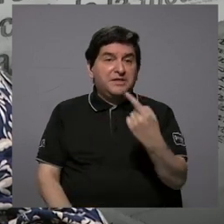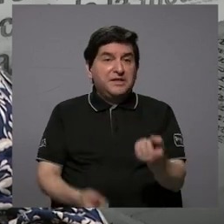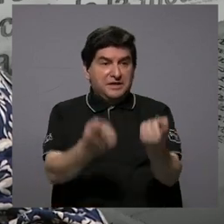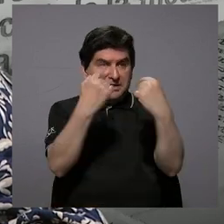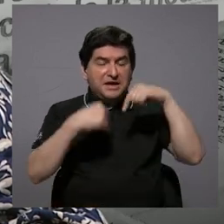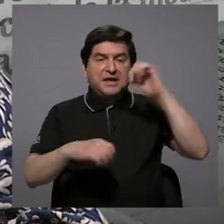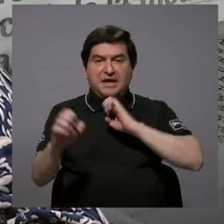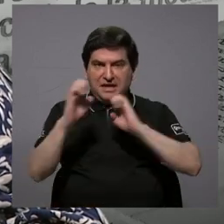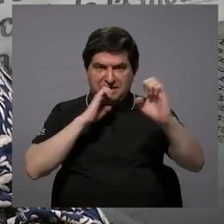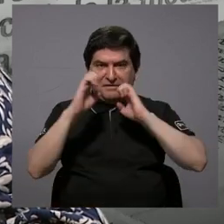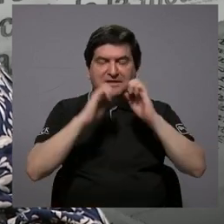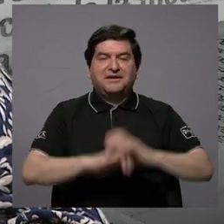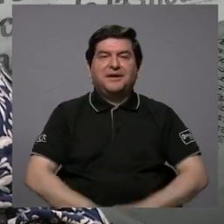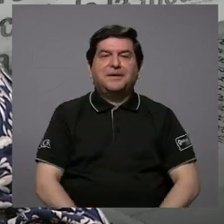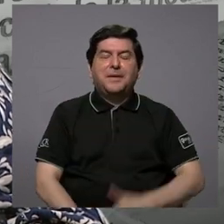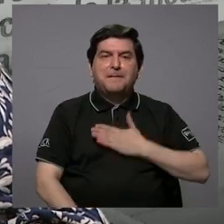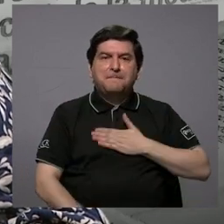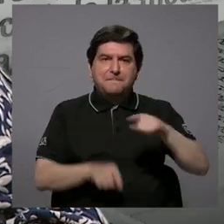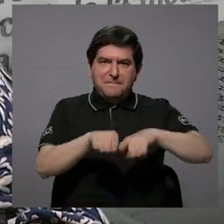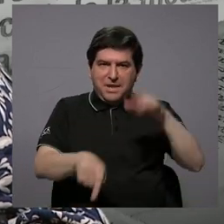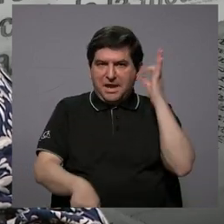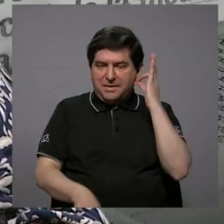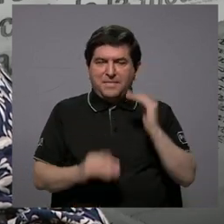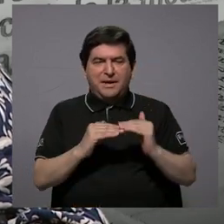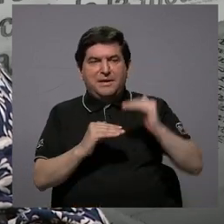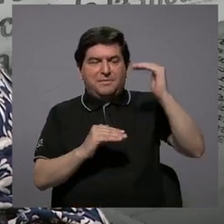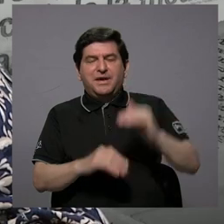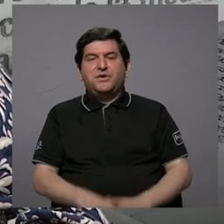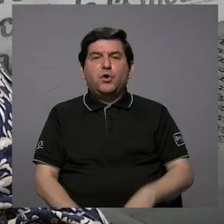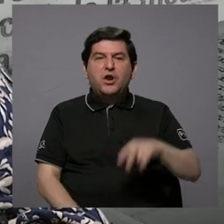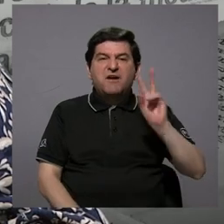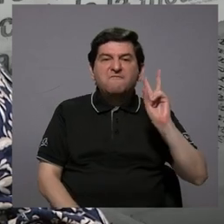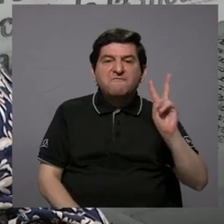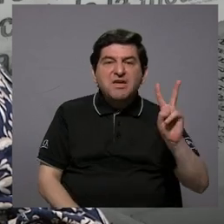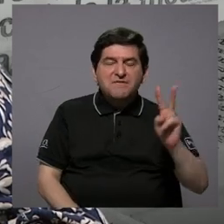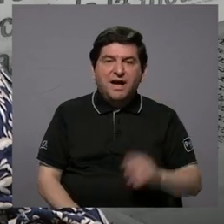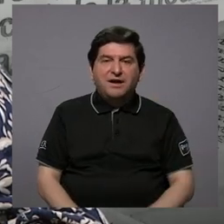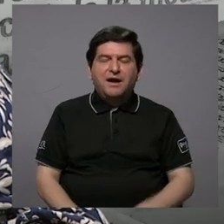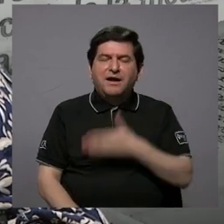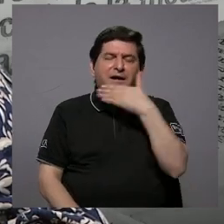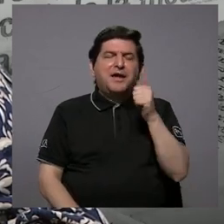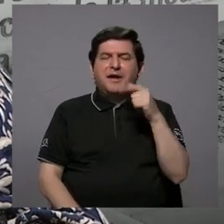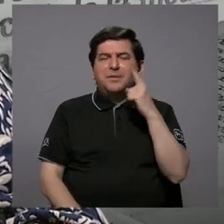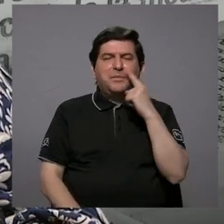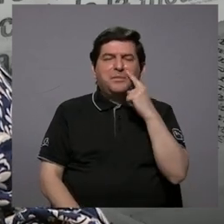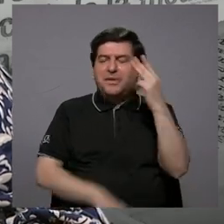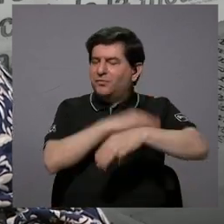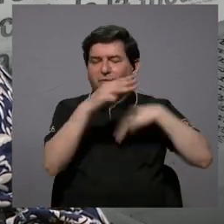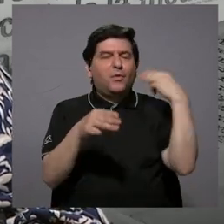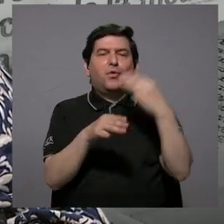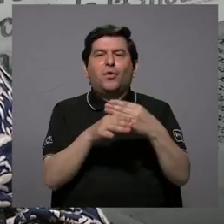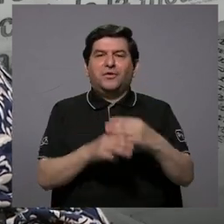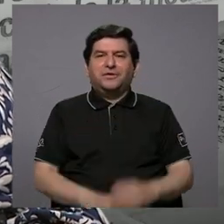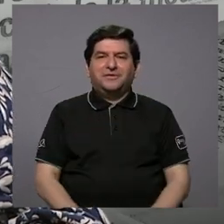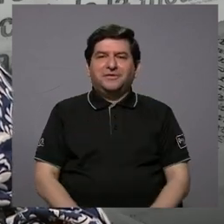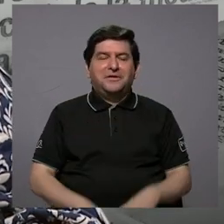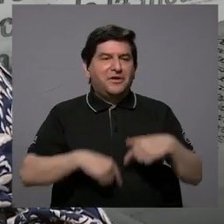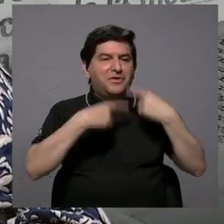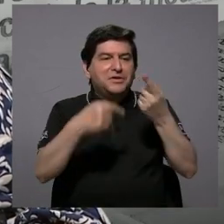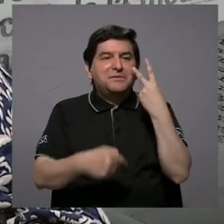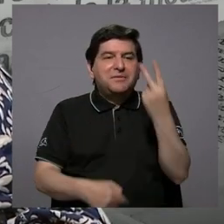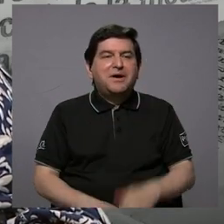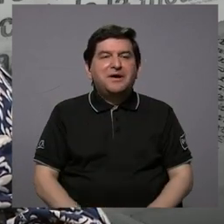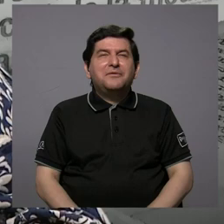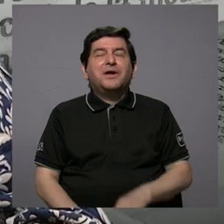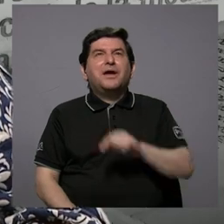venía a esta entrevista. Mi hermana, la mayor, Vivian, dijo, el mejor papá del mundo. Nos llevaba a ver los